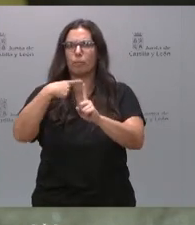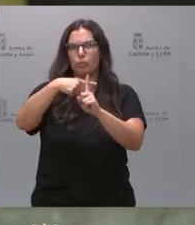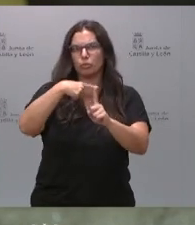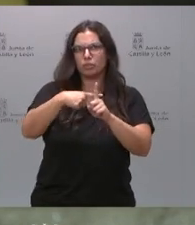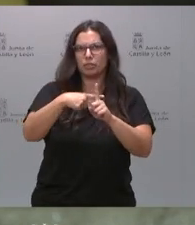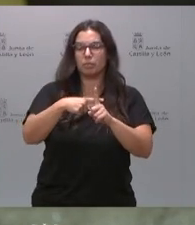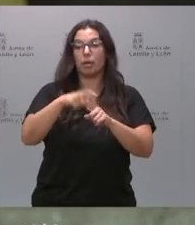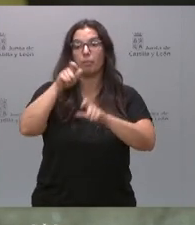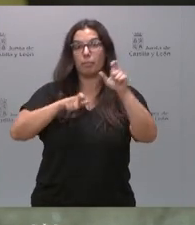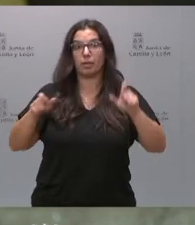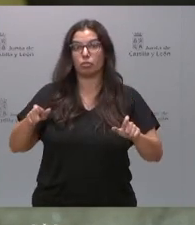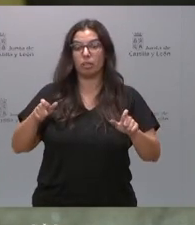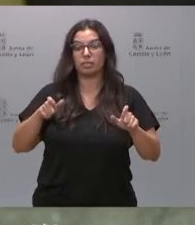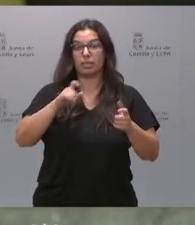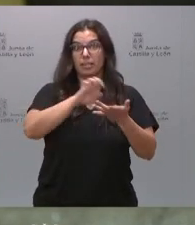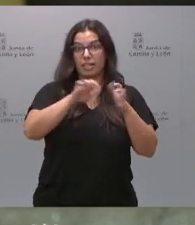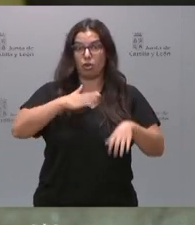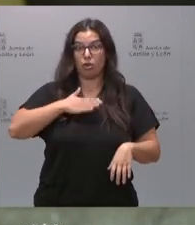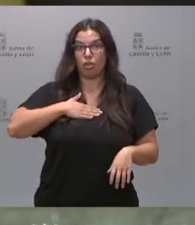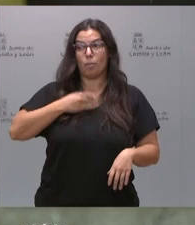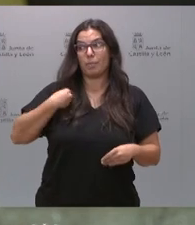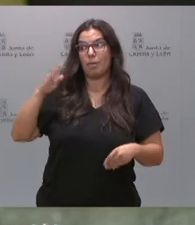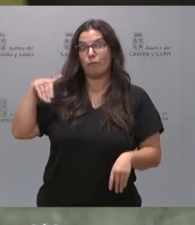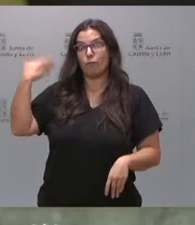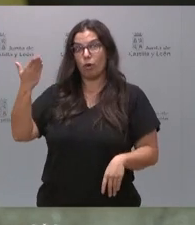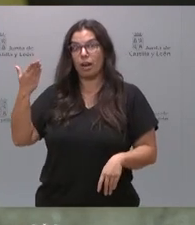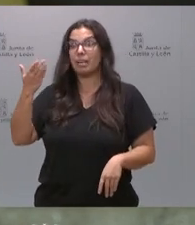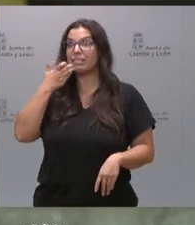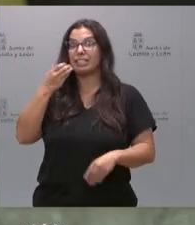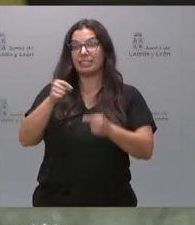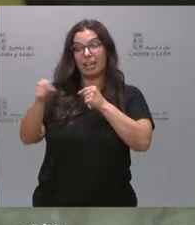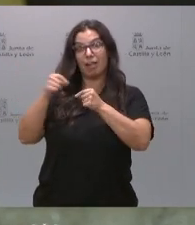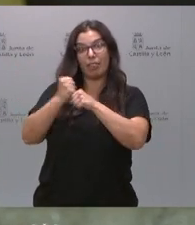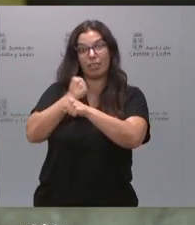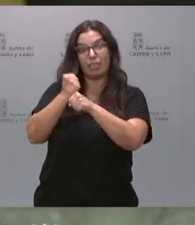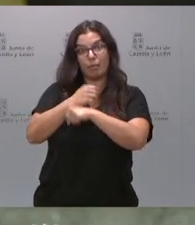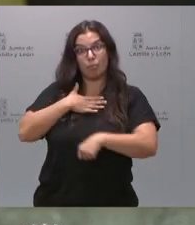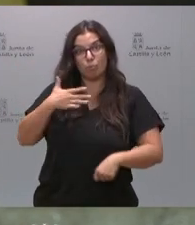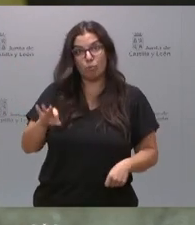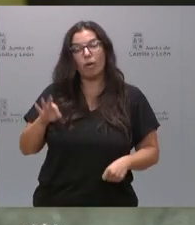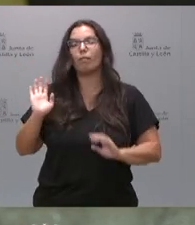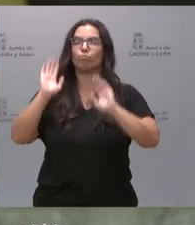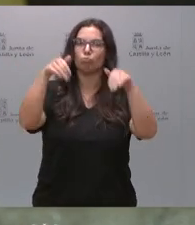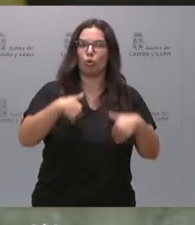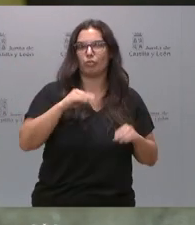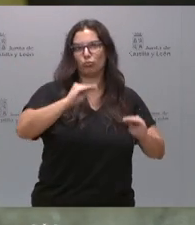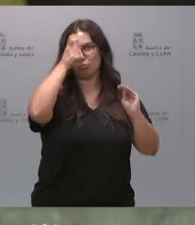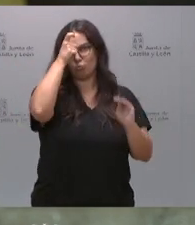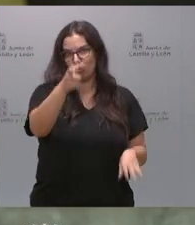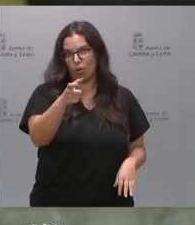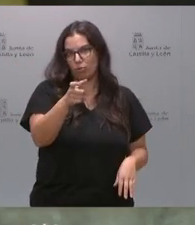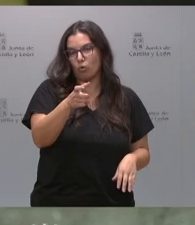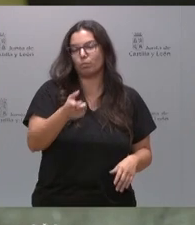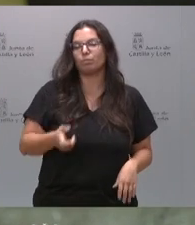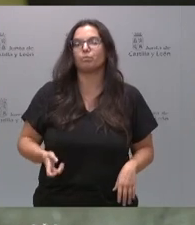León que residen fuera de nuestra tierra y que pueden teletrabajar volviendo a su municipio, a su pueblo o a otro.